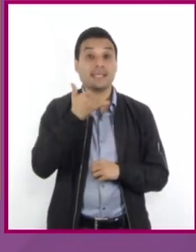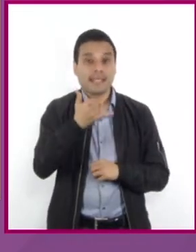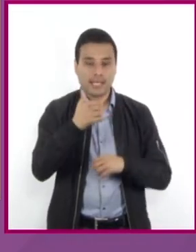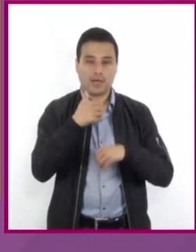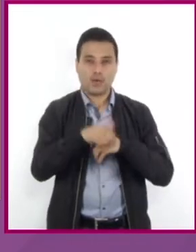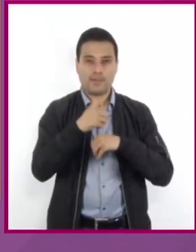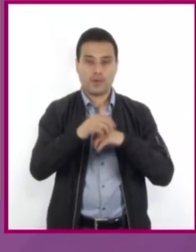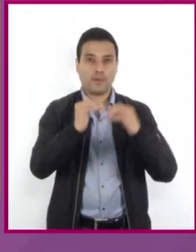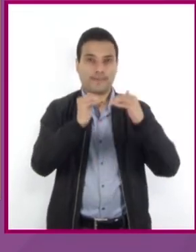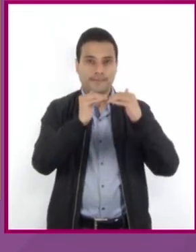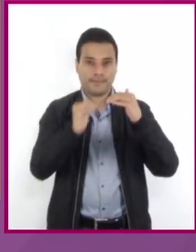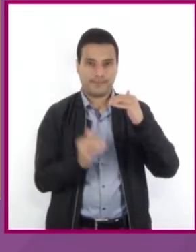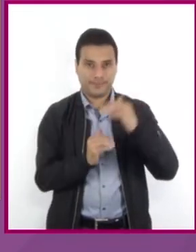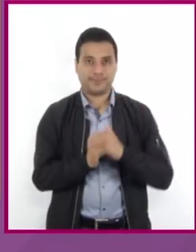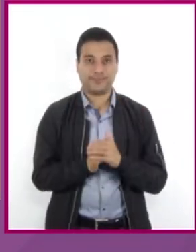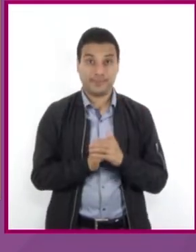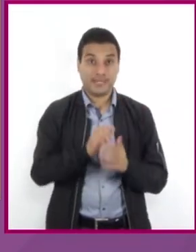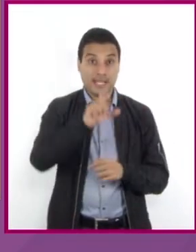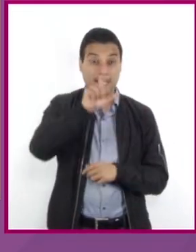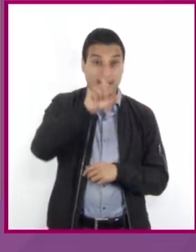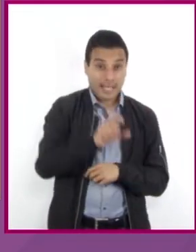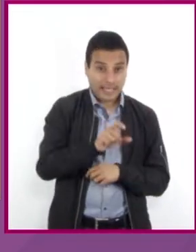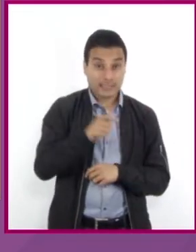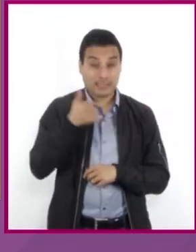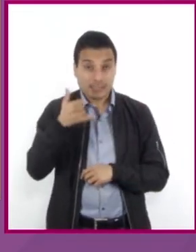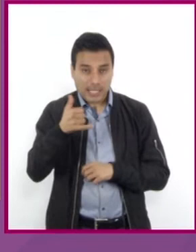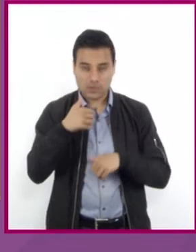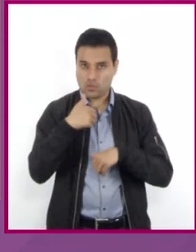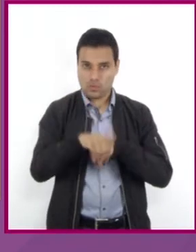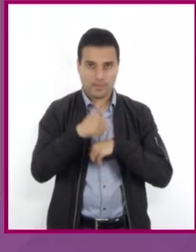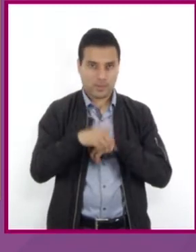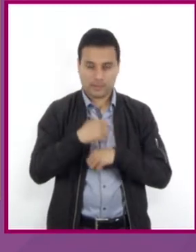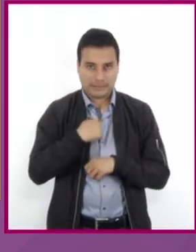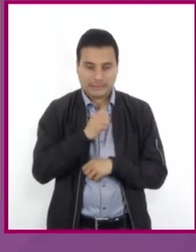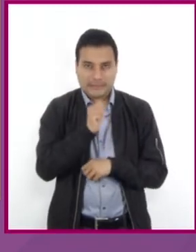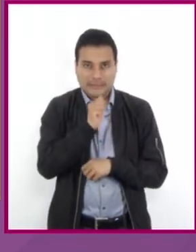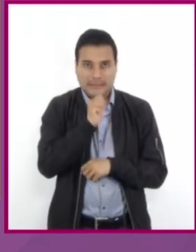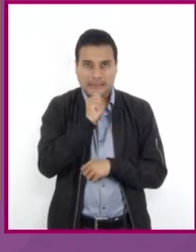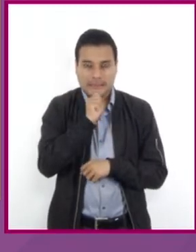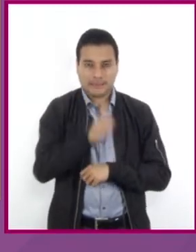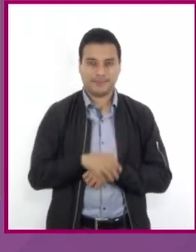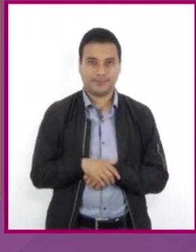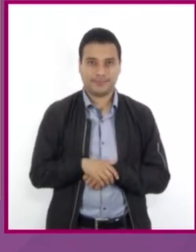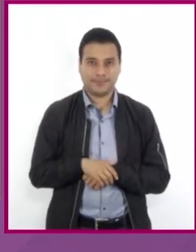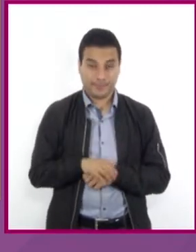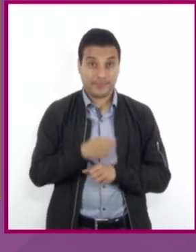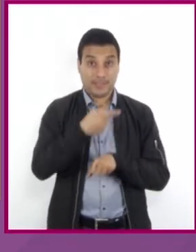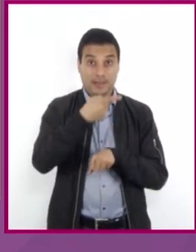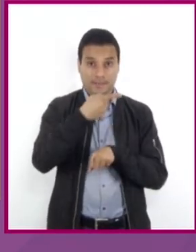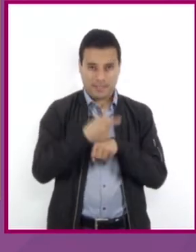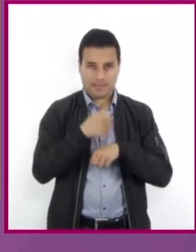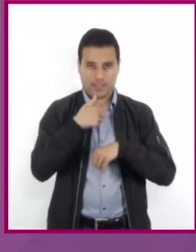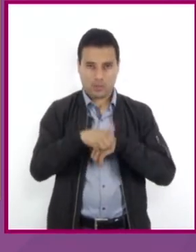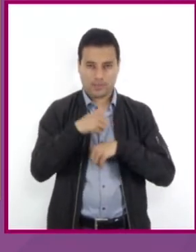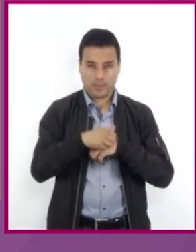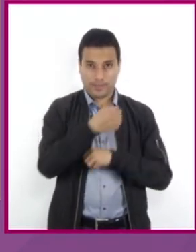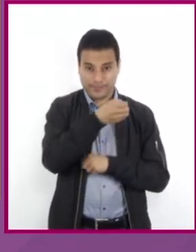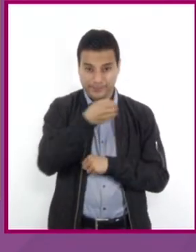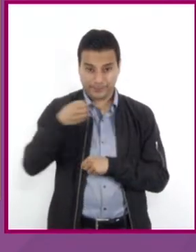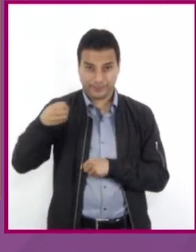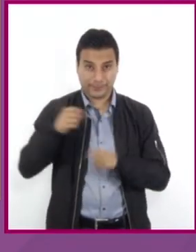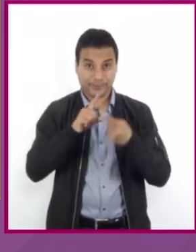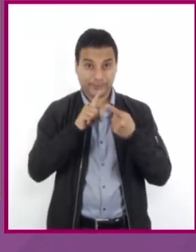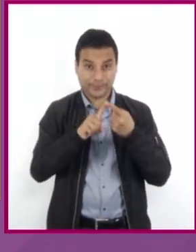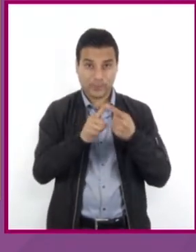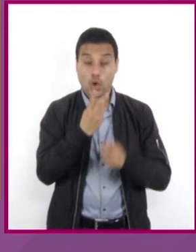X como Y son las incógnitas. La primera ecuación representa de manera algebraica la